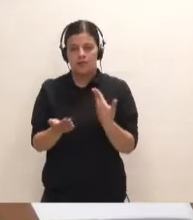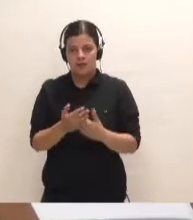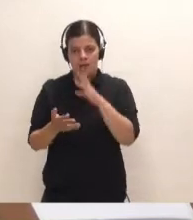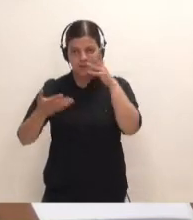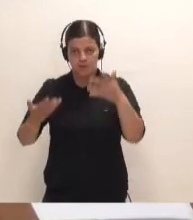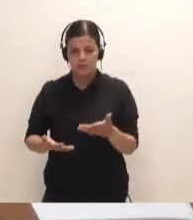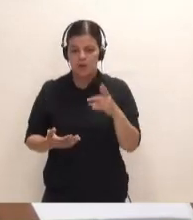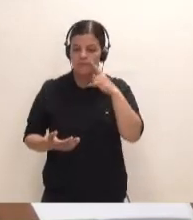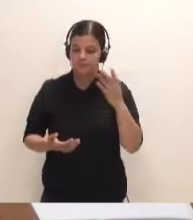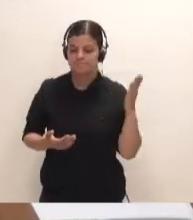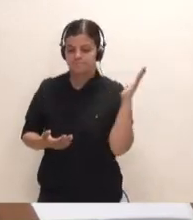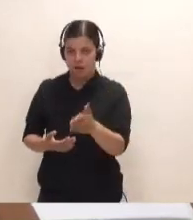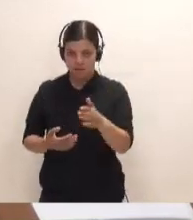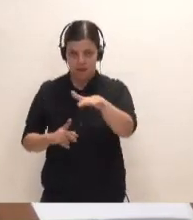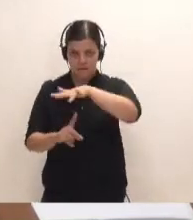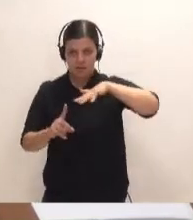Declaración de Impacto Ambiental.